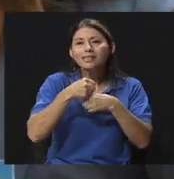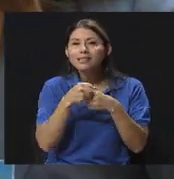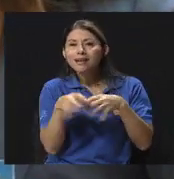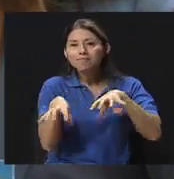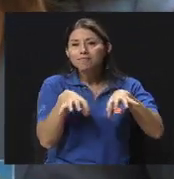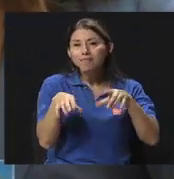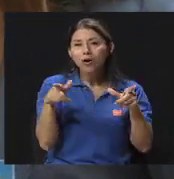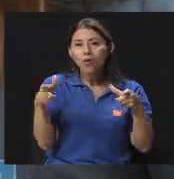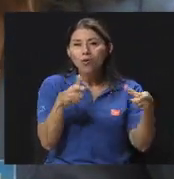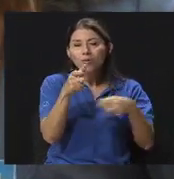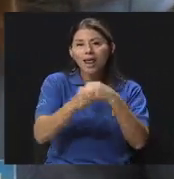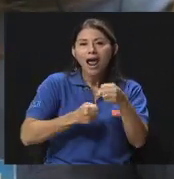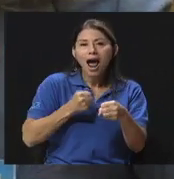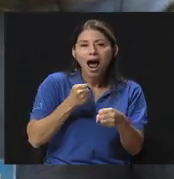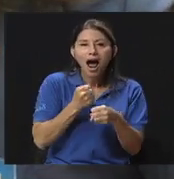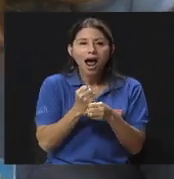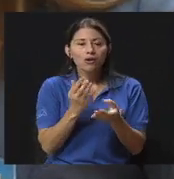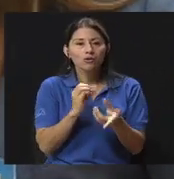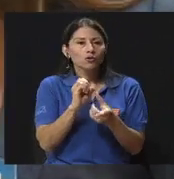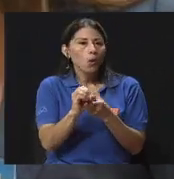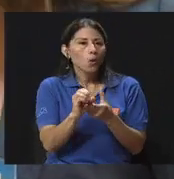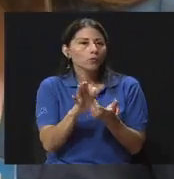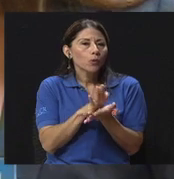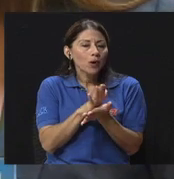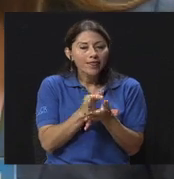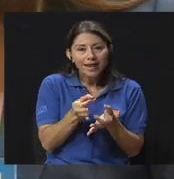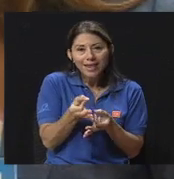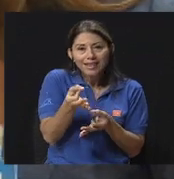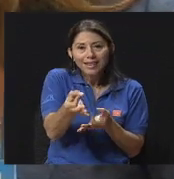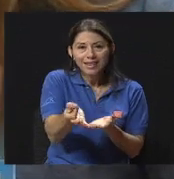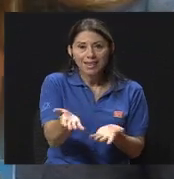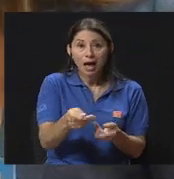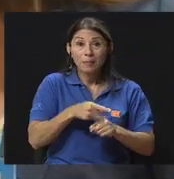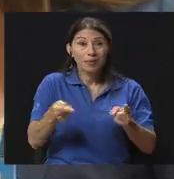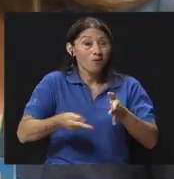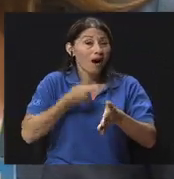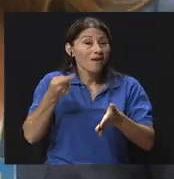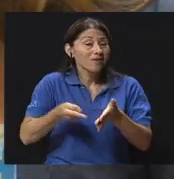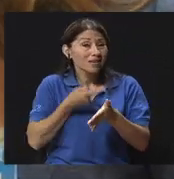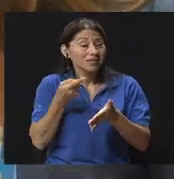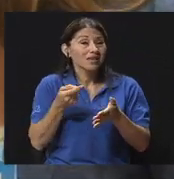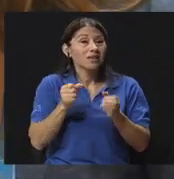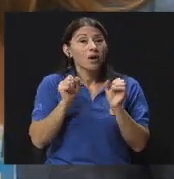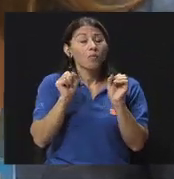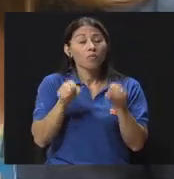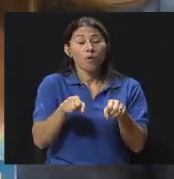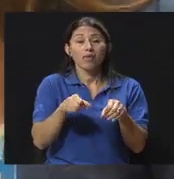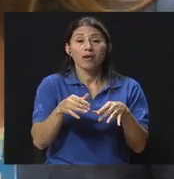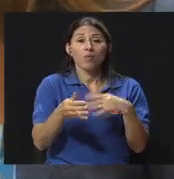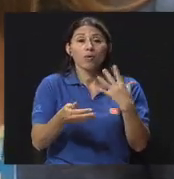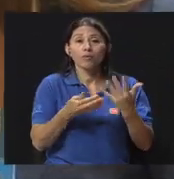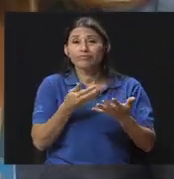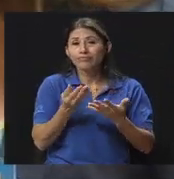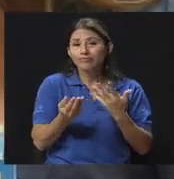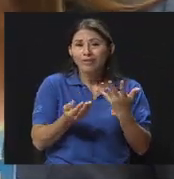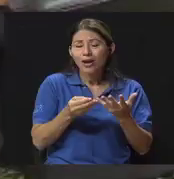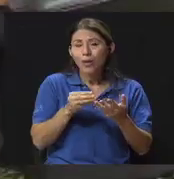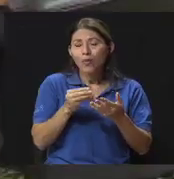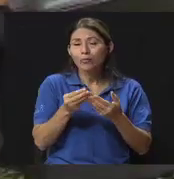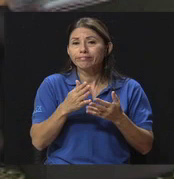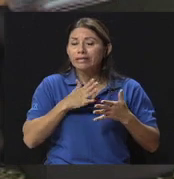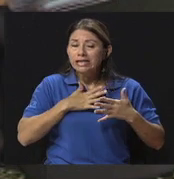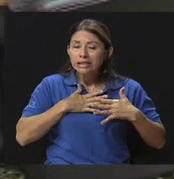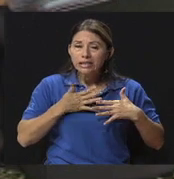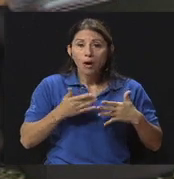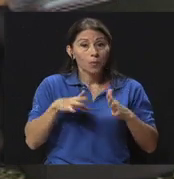veces también caemos en herir susceptibilidades, ¿verdad? Debería de ser parejo también, Chile, con todos los colaboradores de la oficina, por ejemplo,